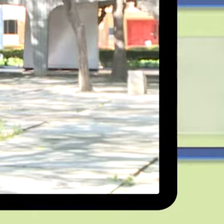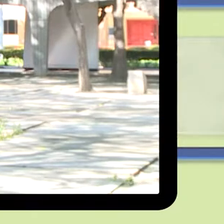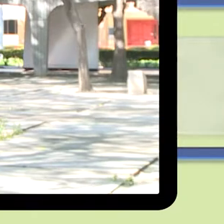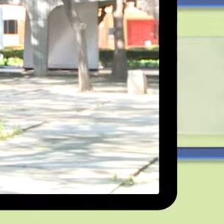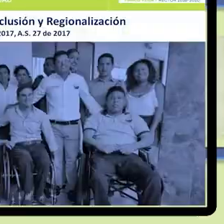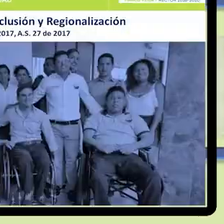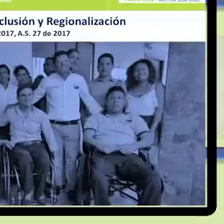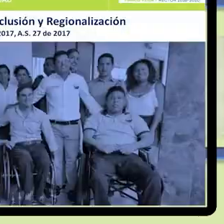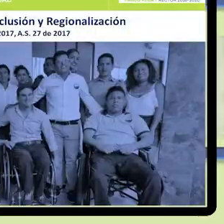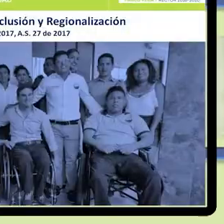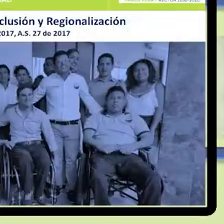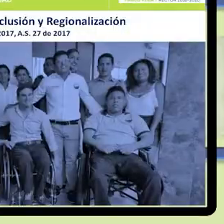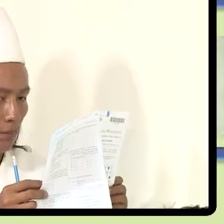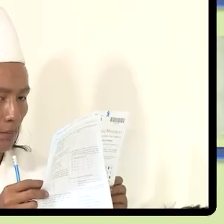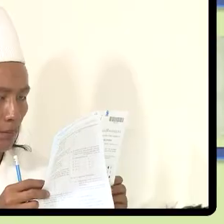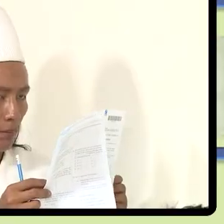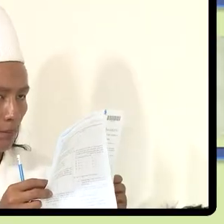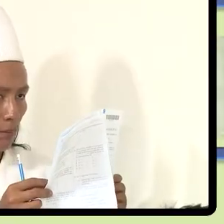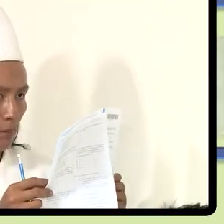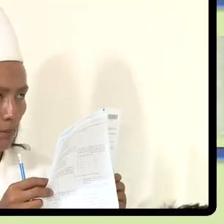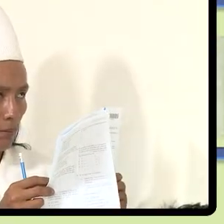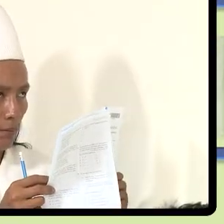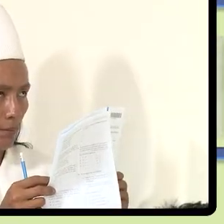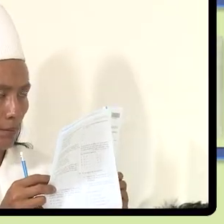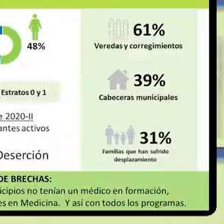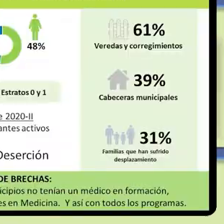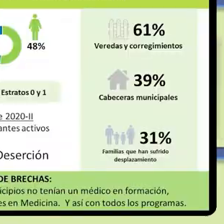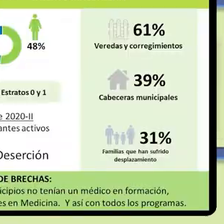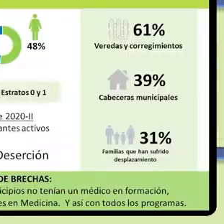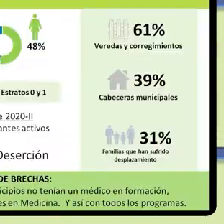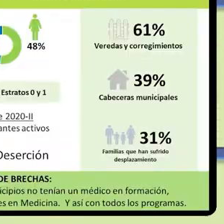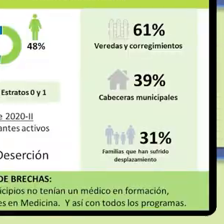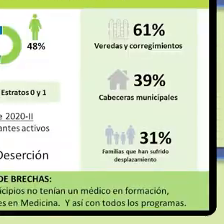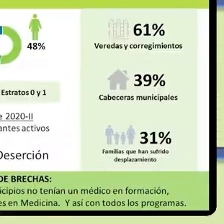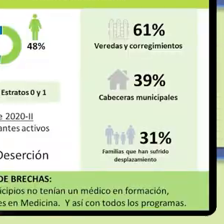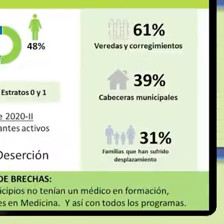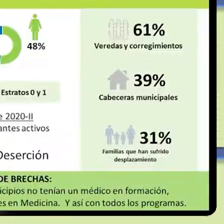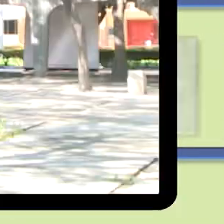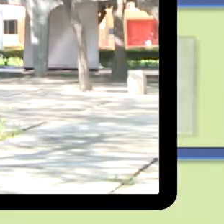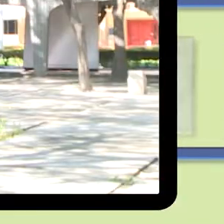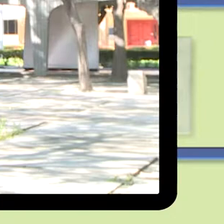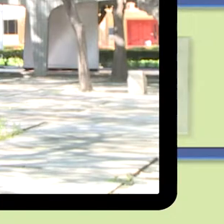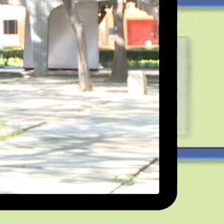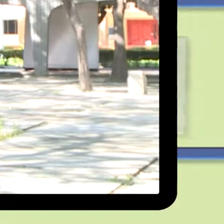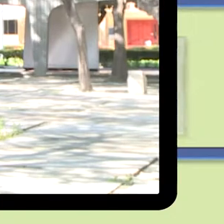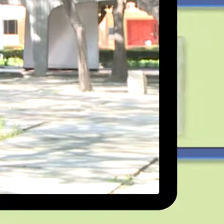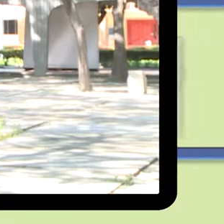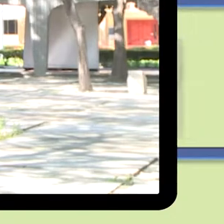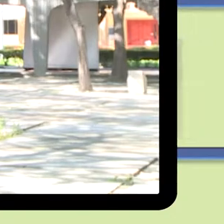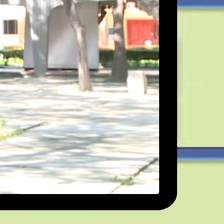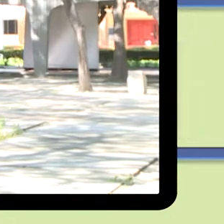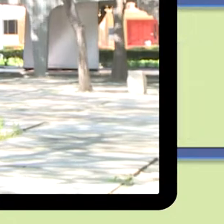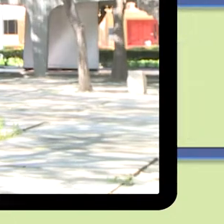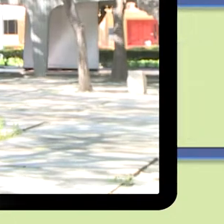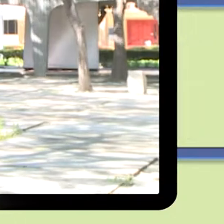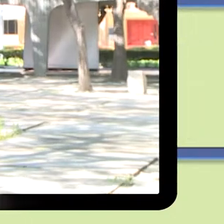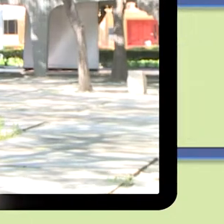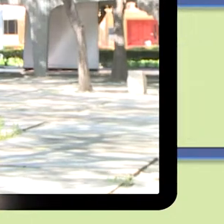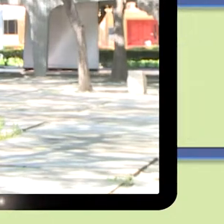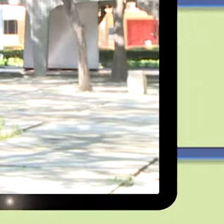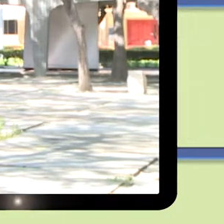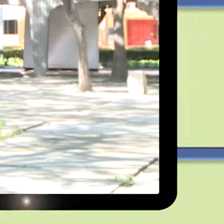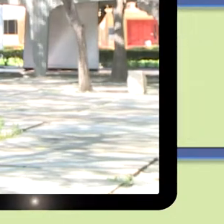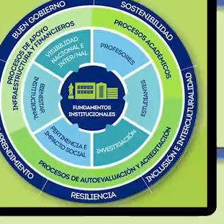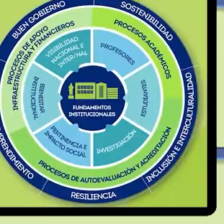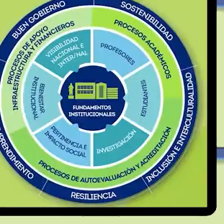avances en programas de bienestar políticas de inclusión talento magdalena crecimiento en investigación nuevos programas